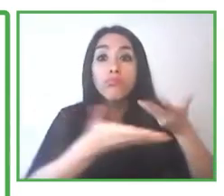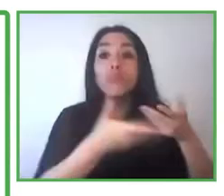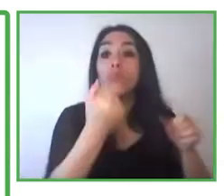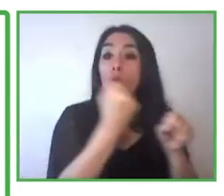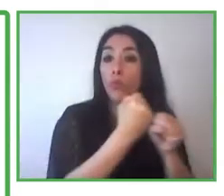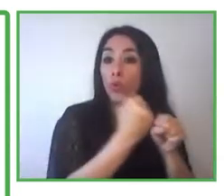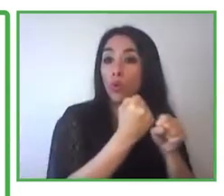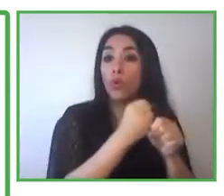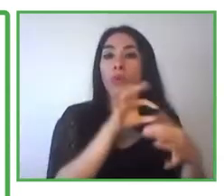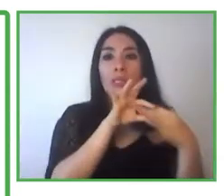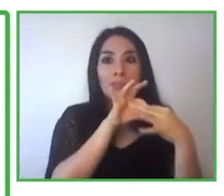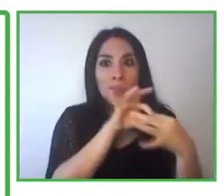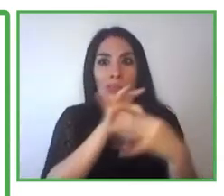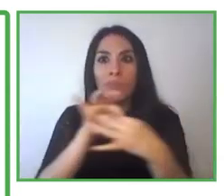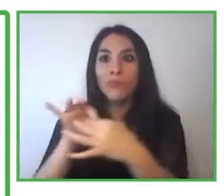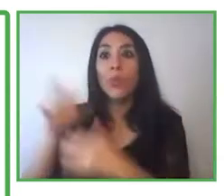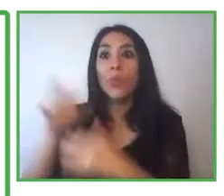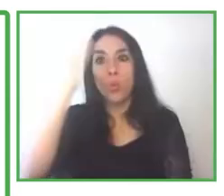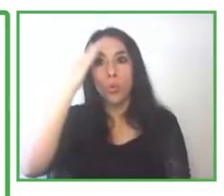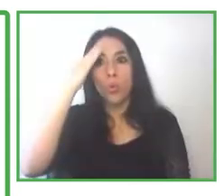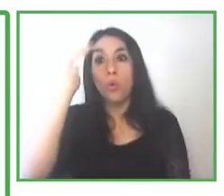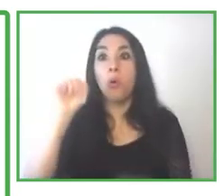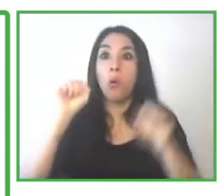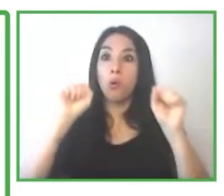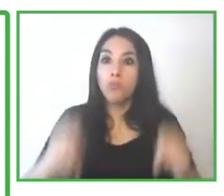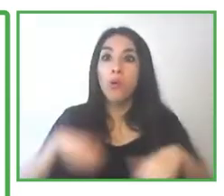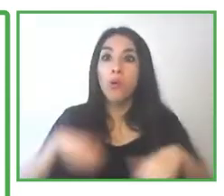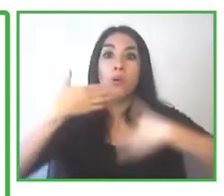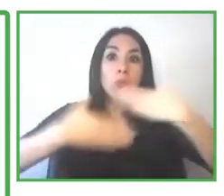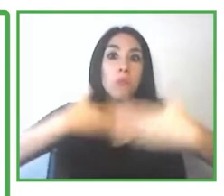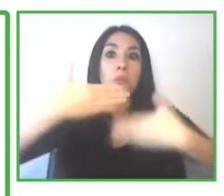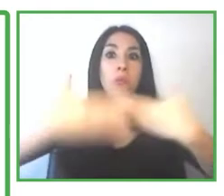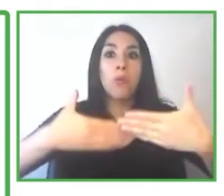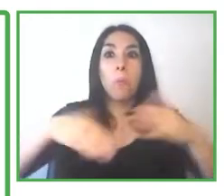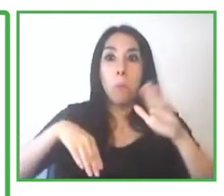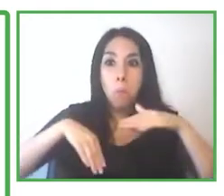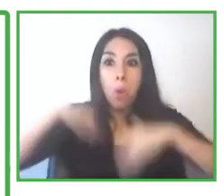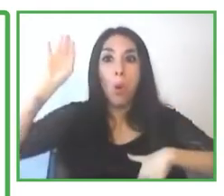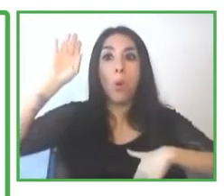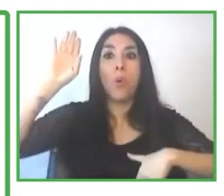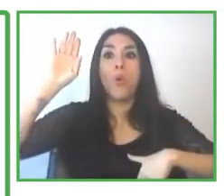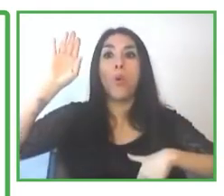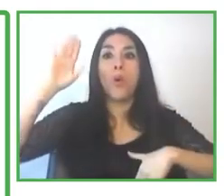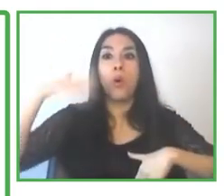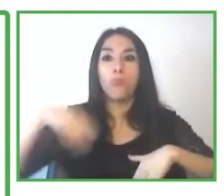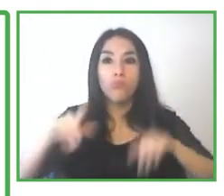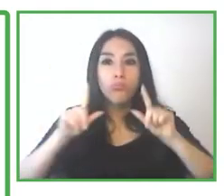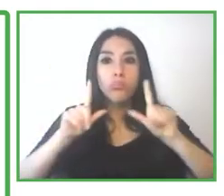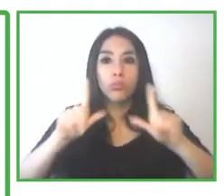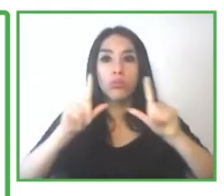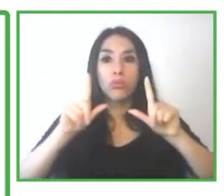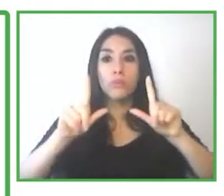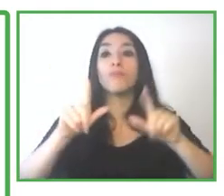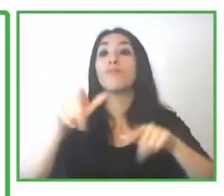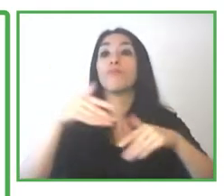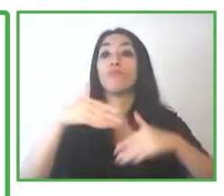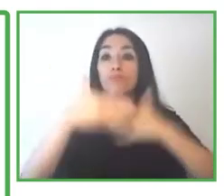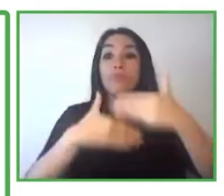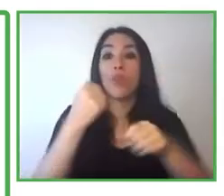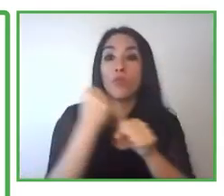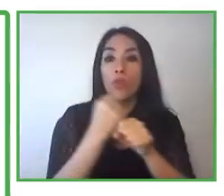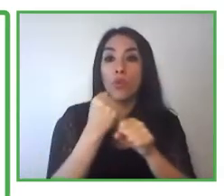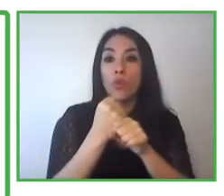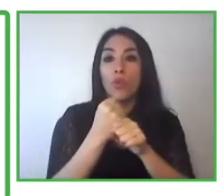realmente podemos llegar más lejos juntos y continuar eliminando las barreras para las personas con discapacidad.